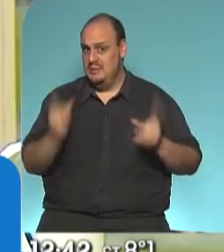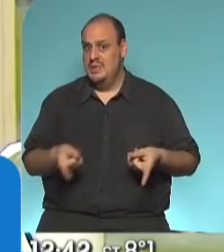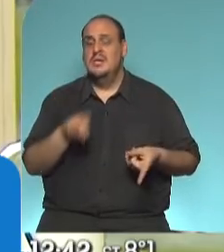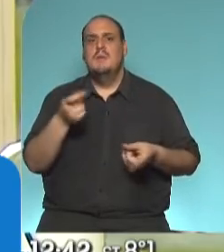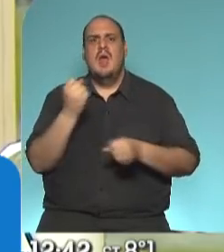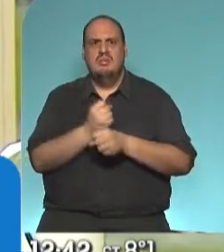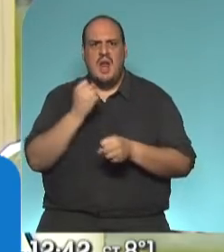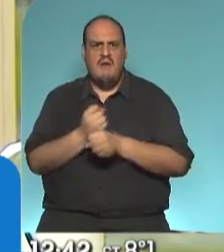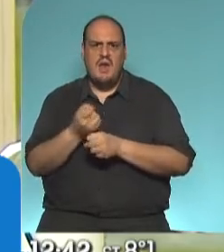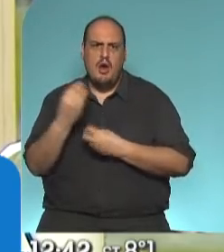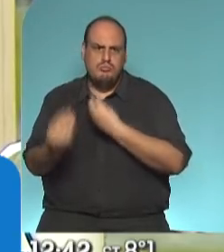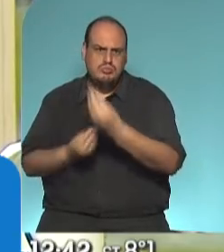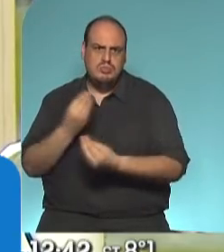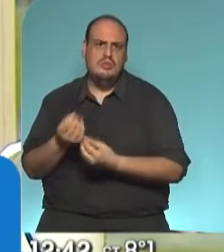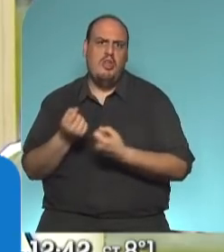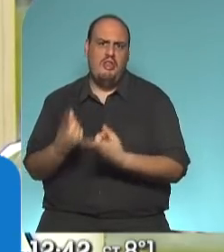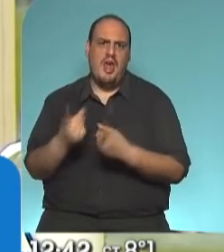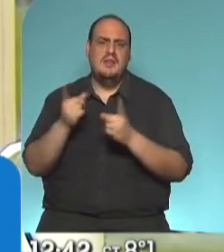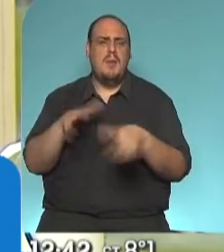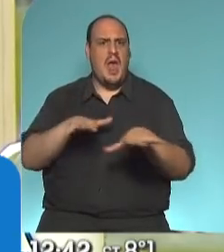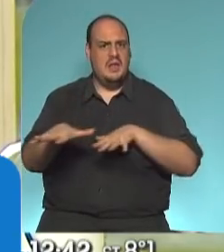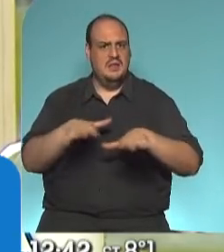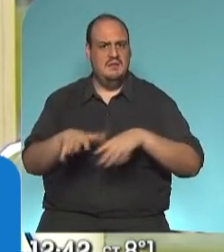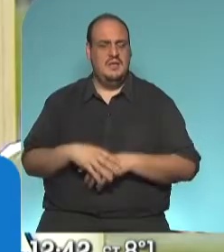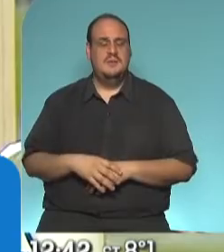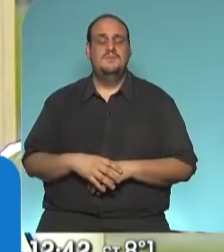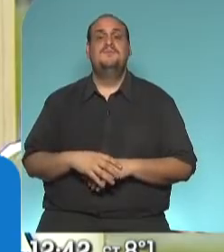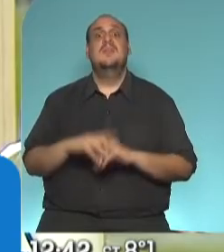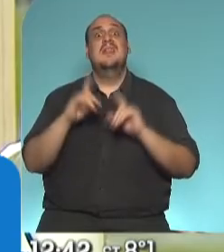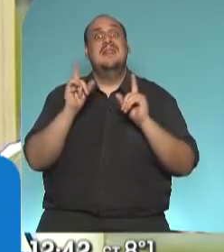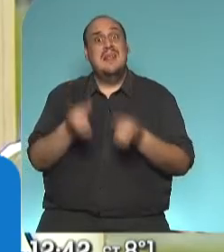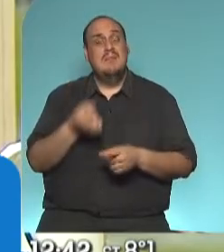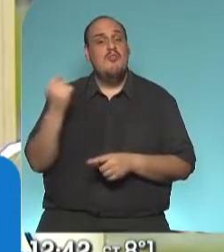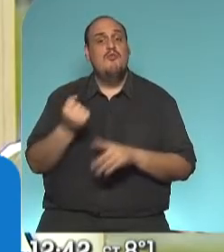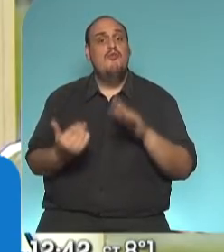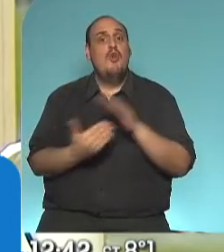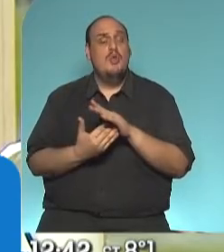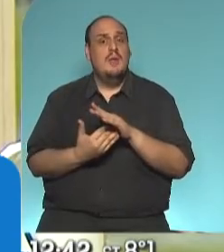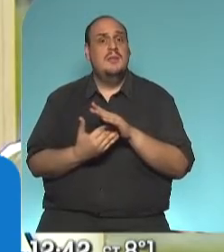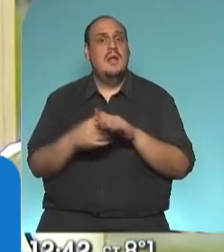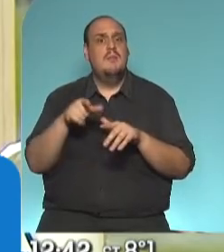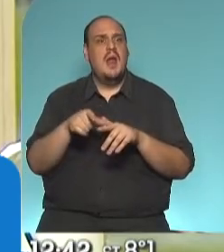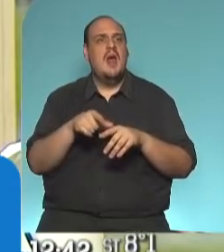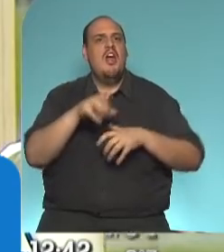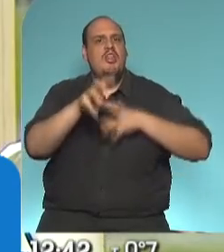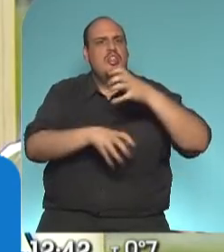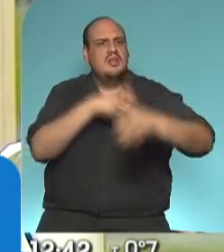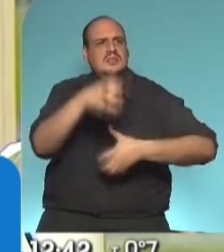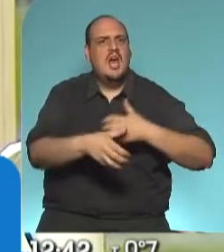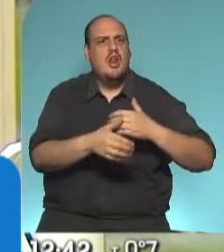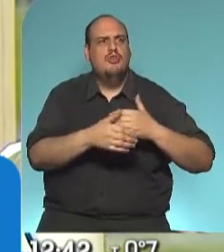la creación de empleo y de actividad, sino que también es fundamental para poder sostener un proceso de desarrollo.